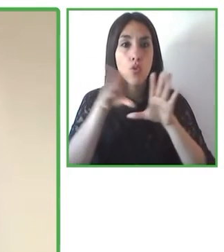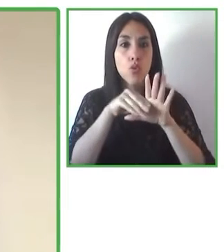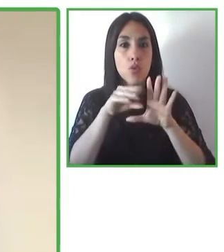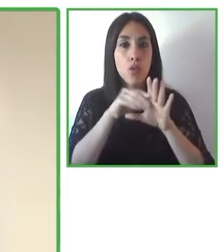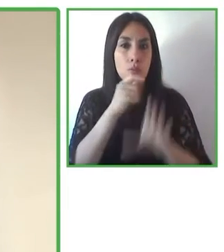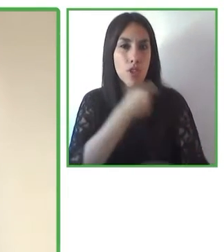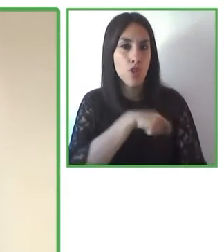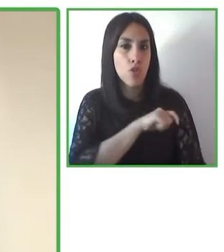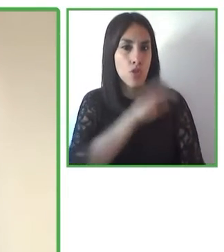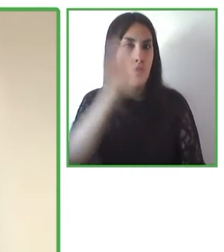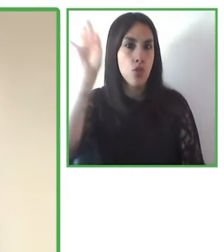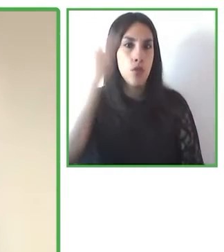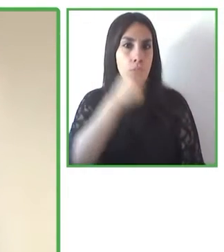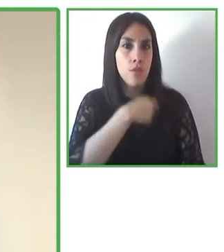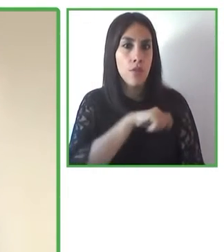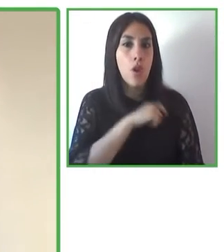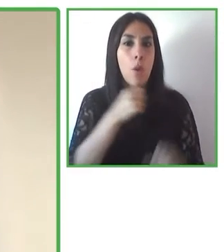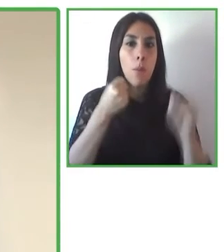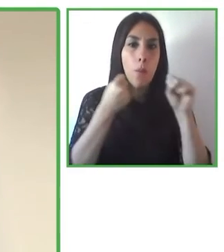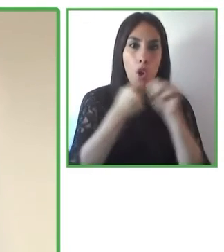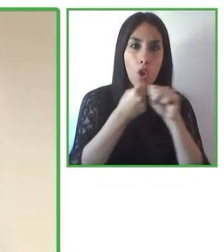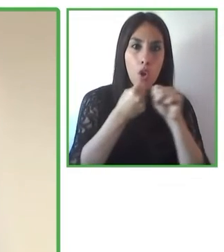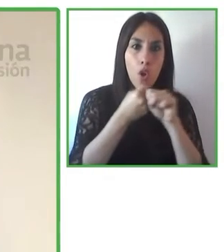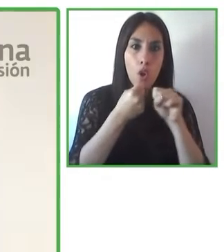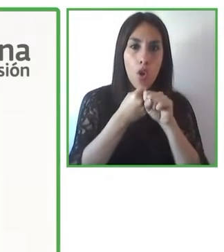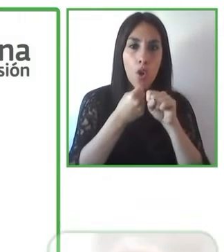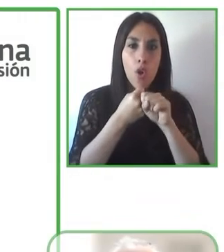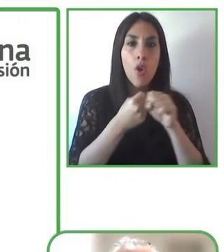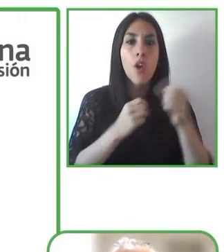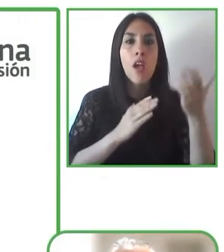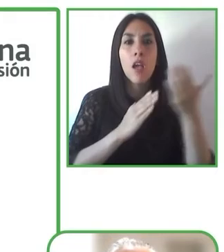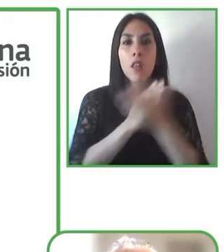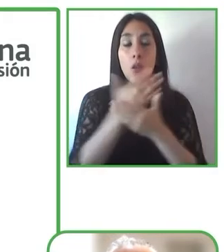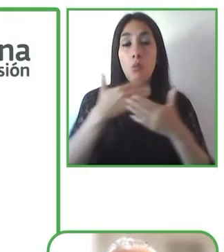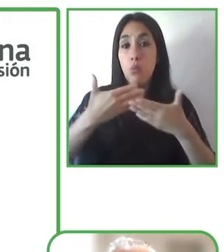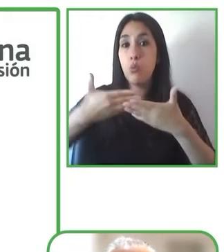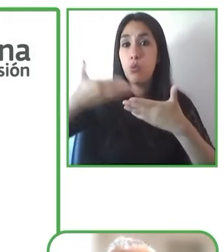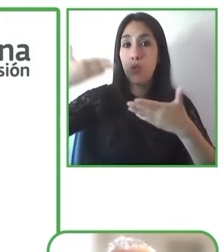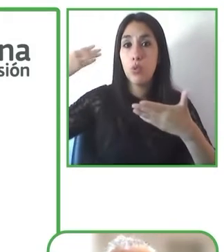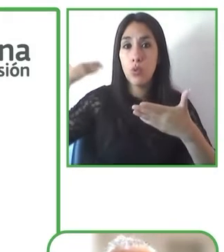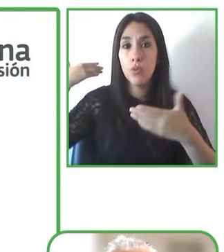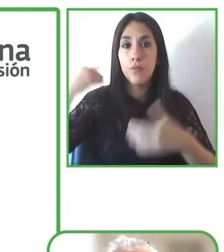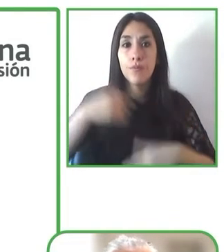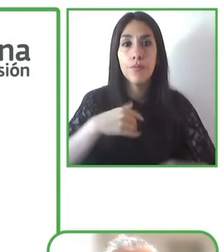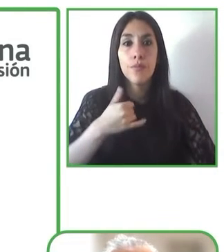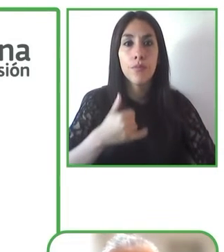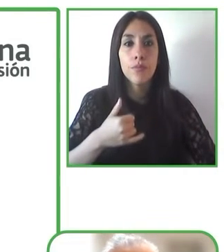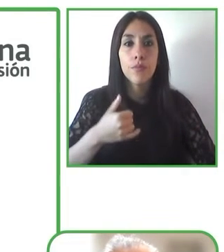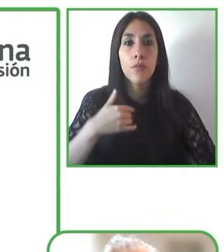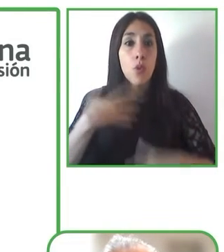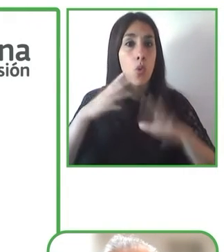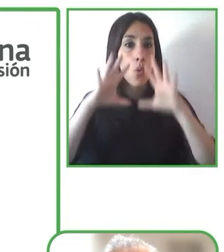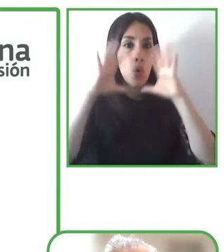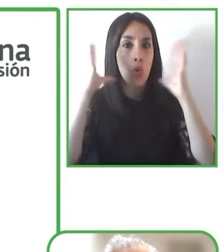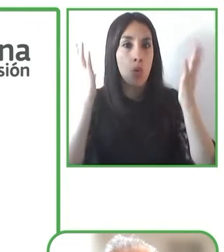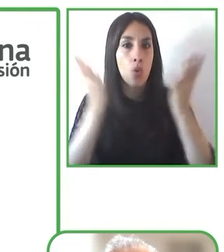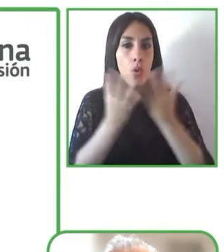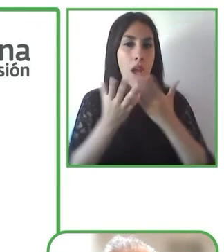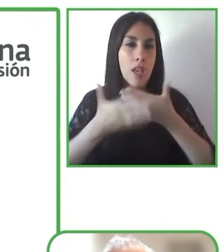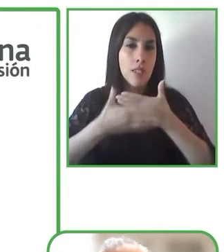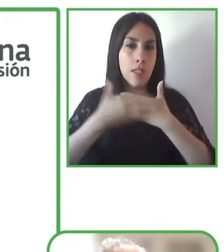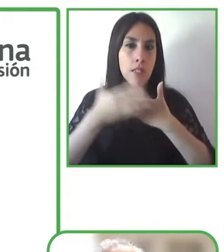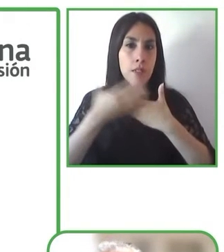Pues venía a presentarles Planeta Fácil, que son las noticias fáciles de entender, porque